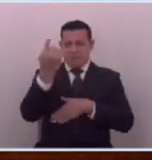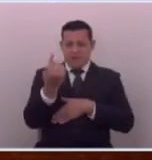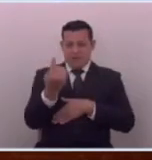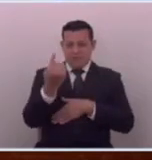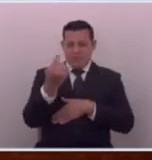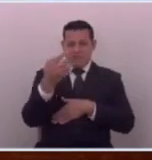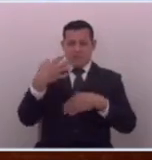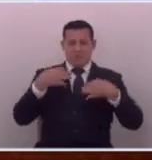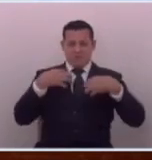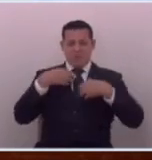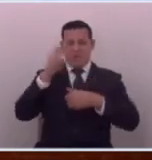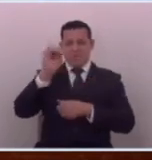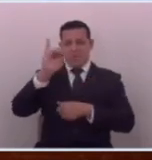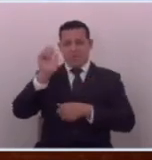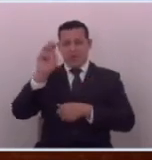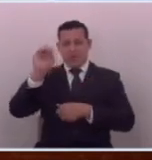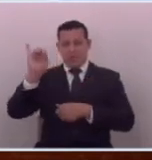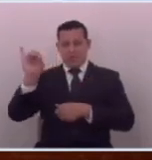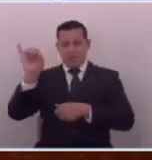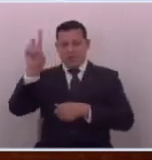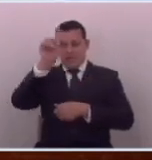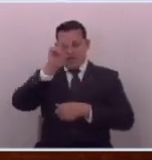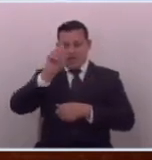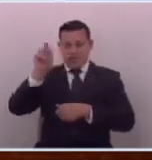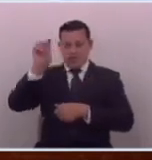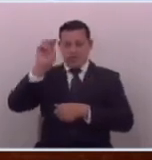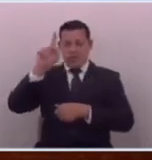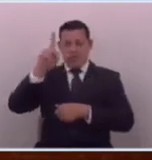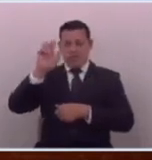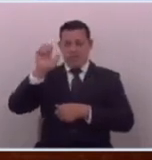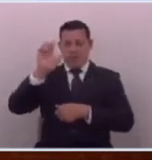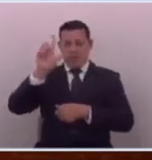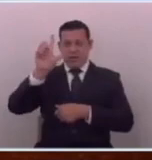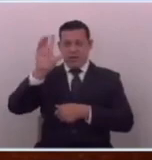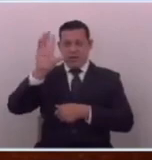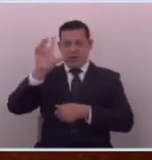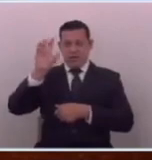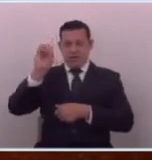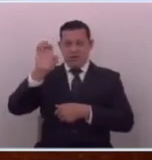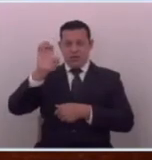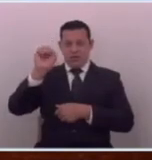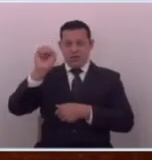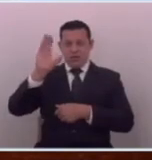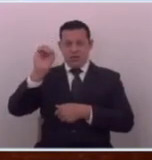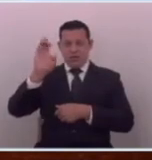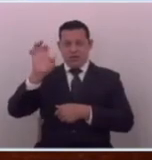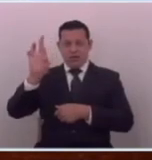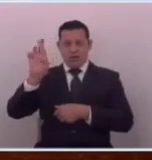en Miami amigos alguna vez hasta de Pablo Escobar no